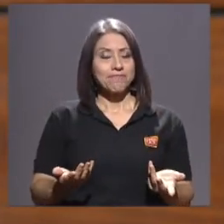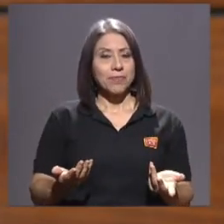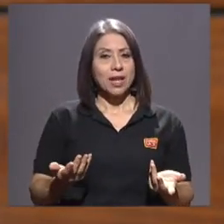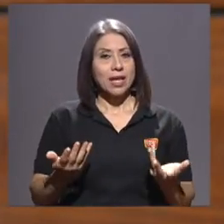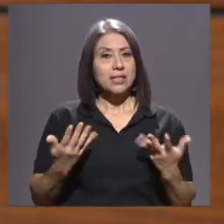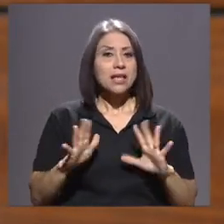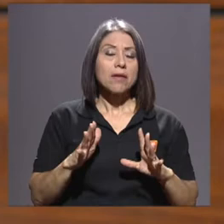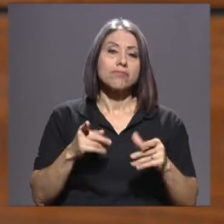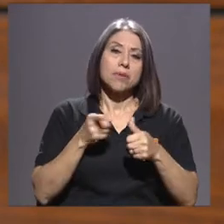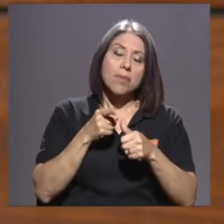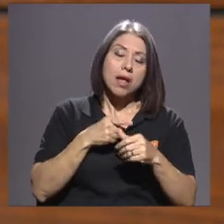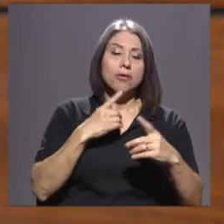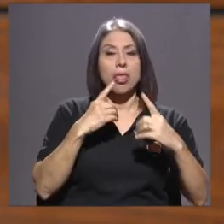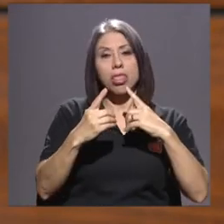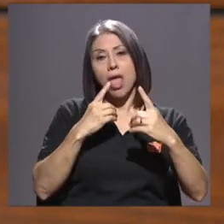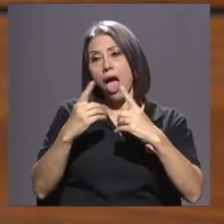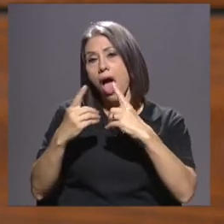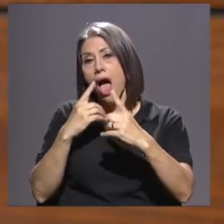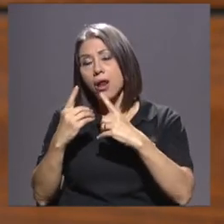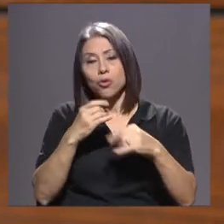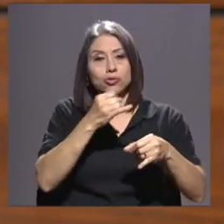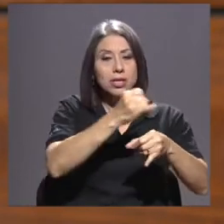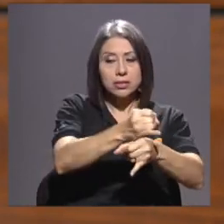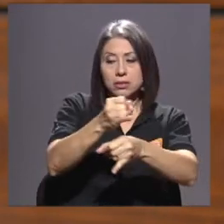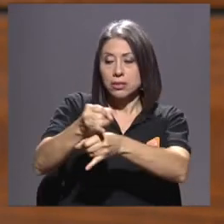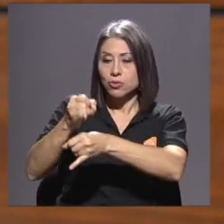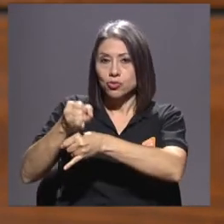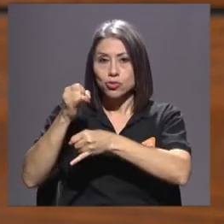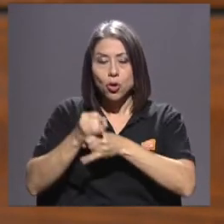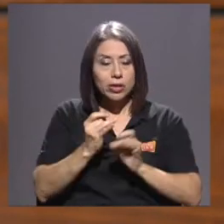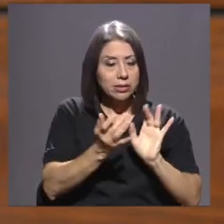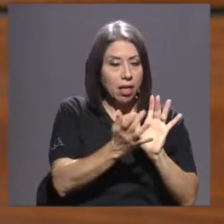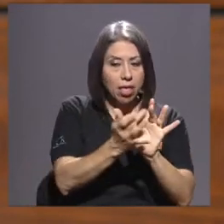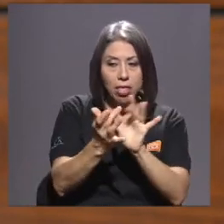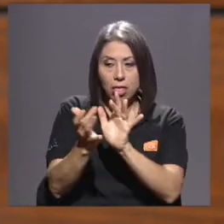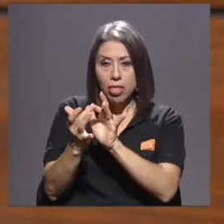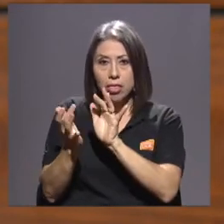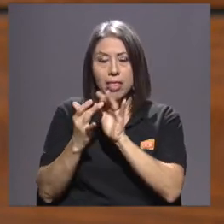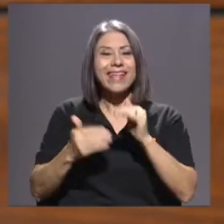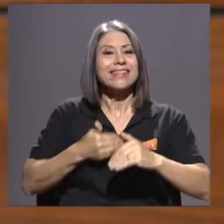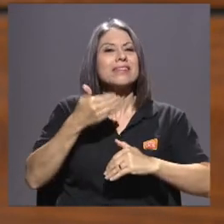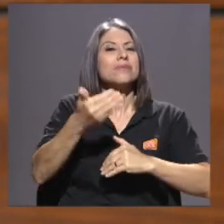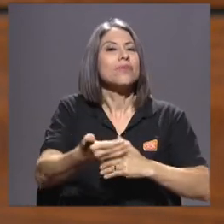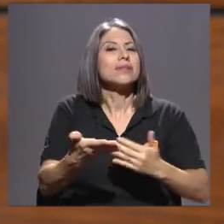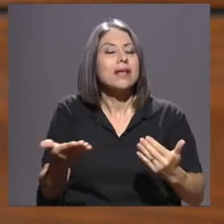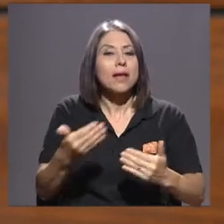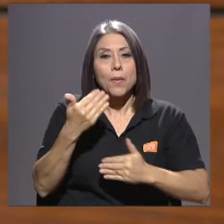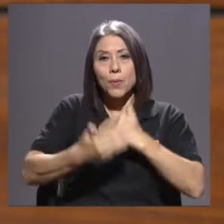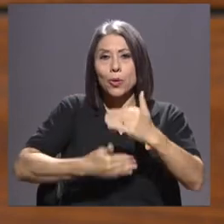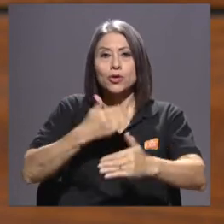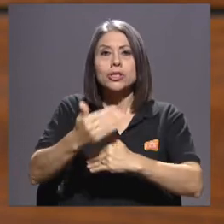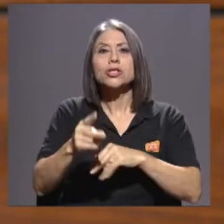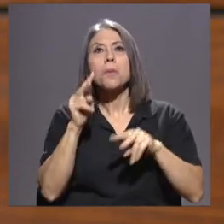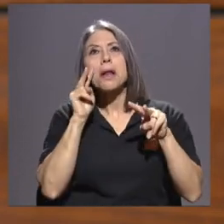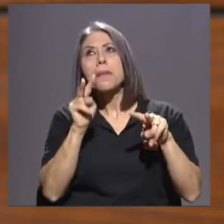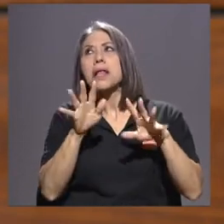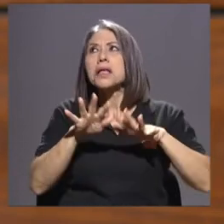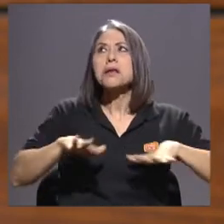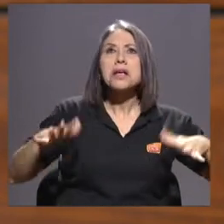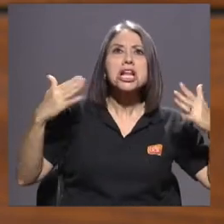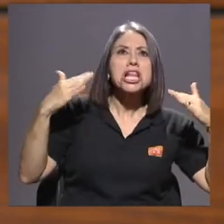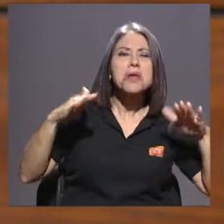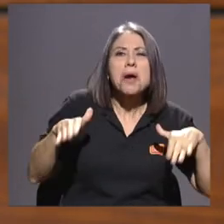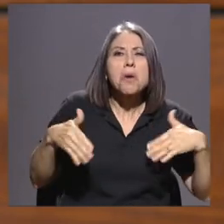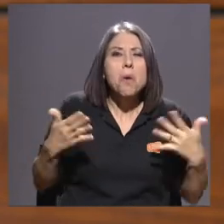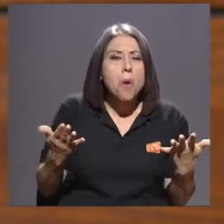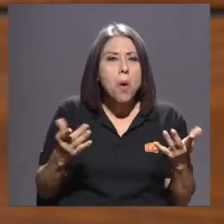de los diálogos que se entablan entre instituciones, viene un proceso para mirar las condiciones climáticas y un montón